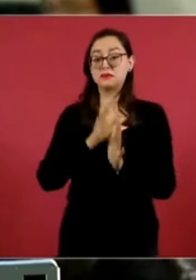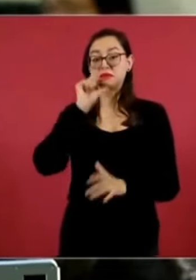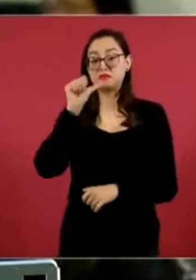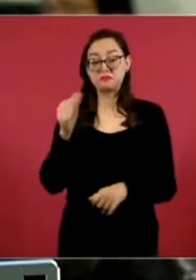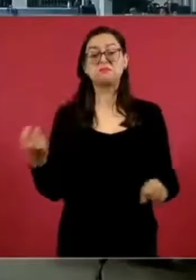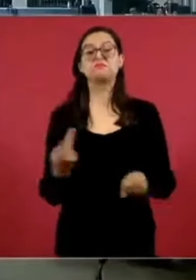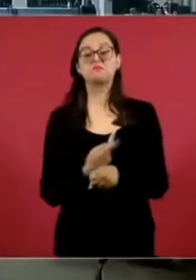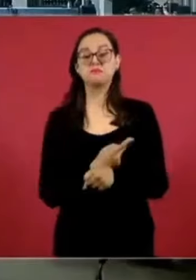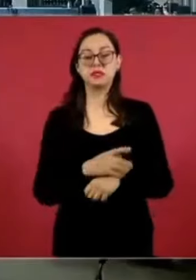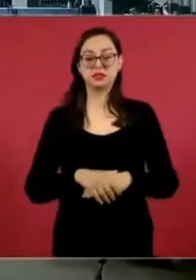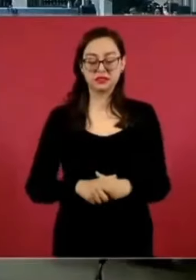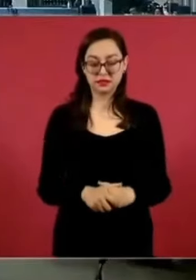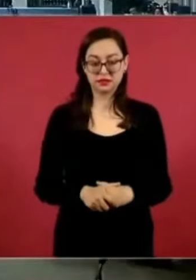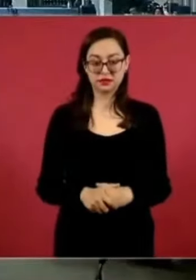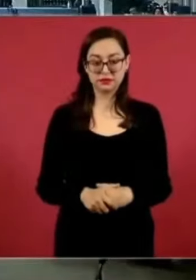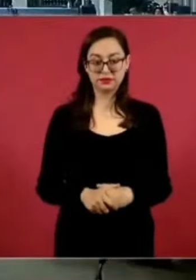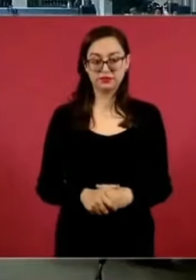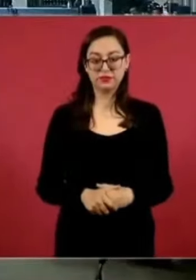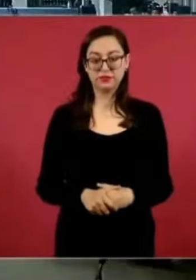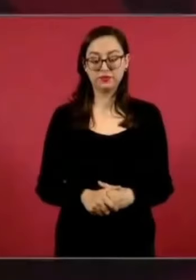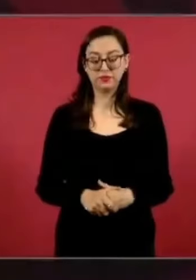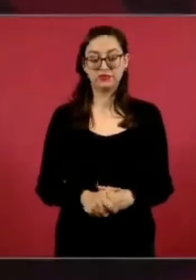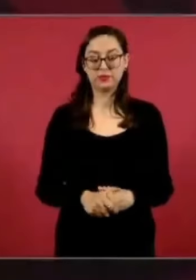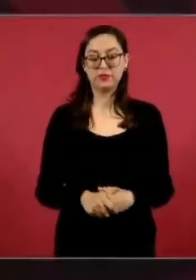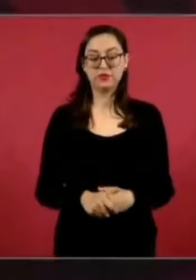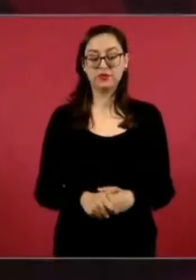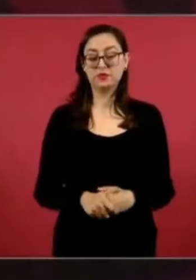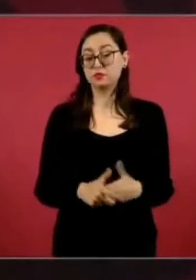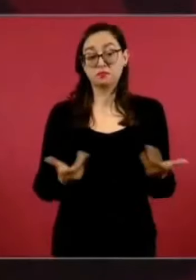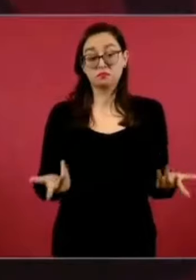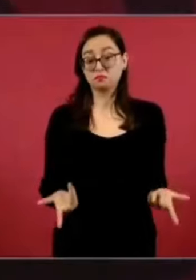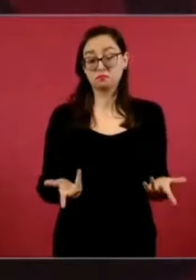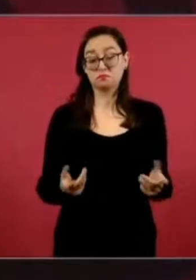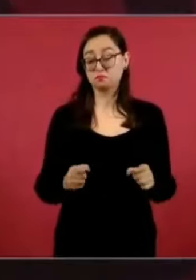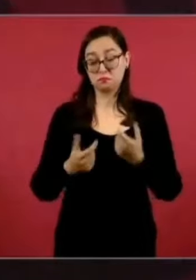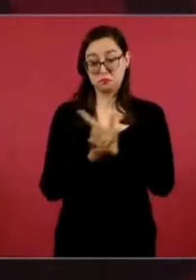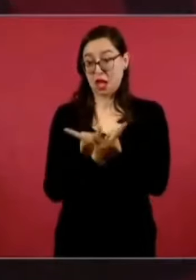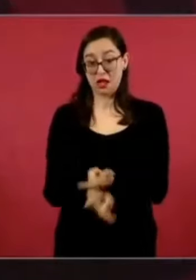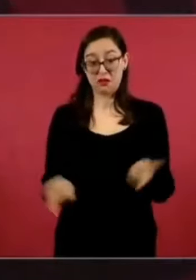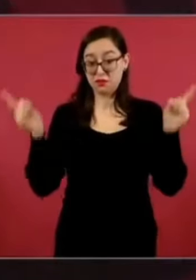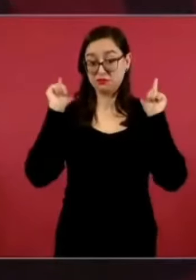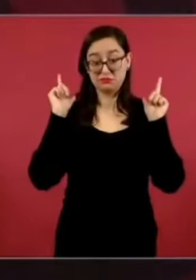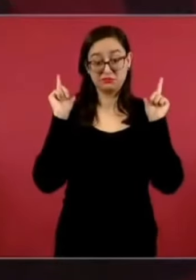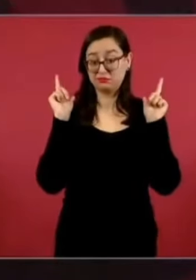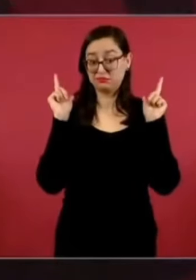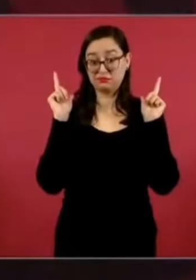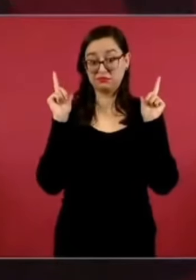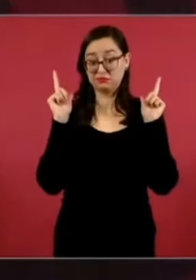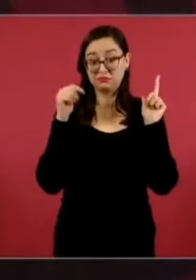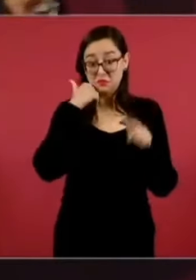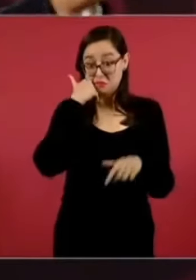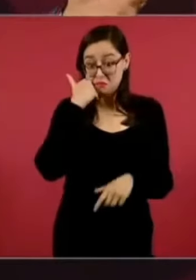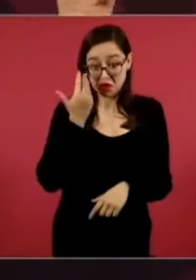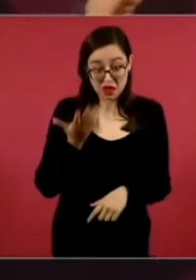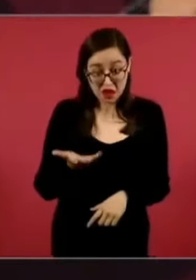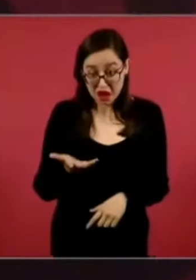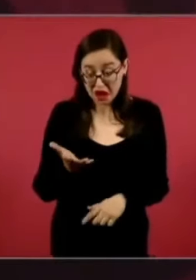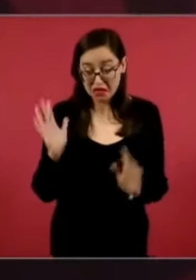ese escenario? Es un asunto de libertad, de voluntad. Pero si